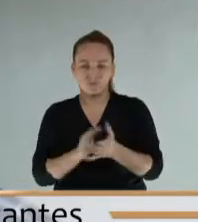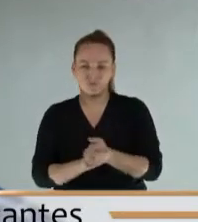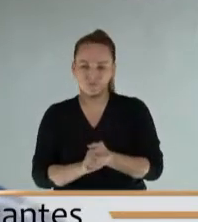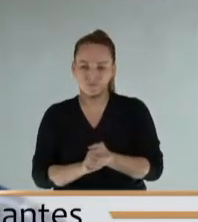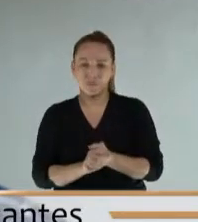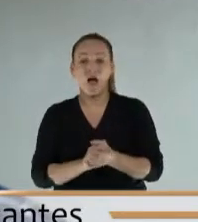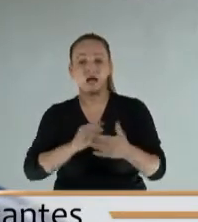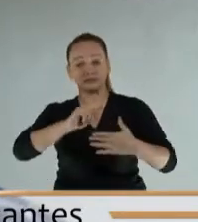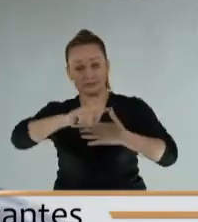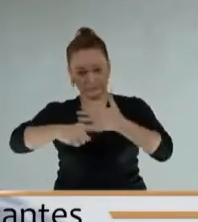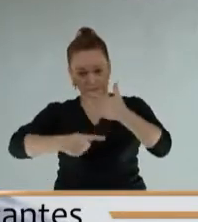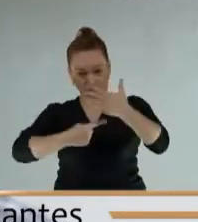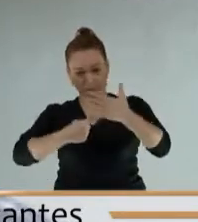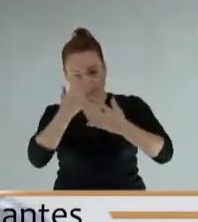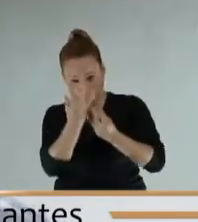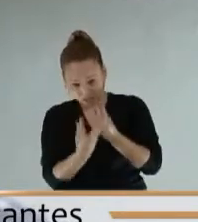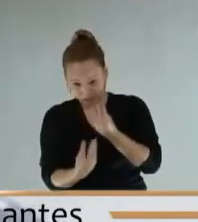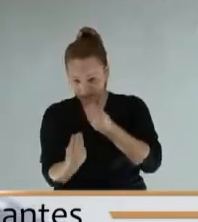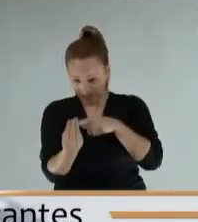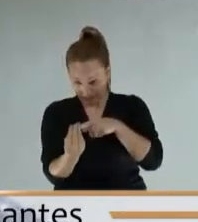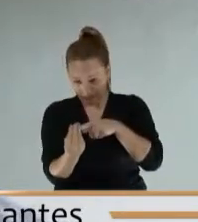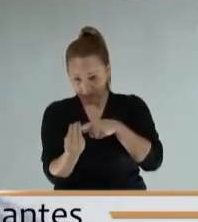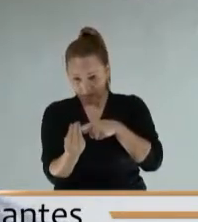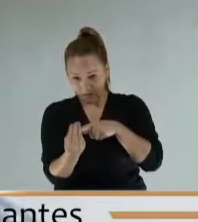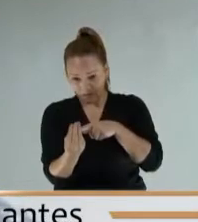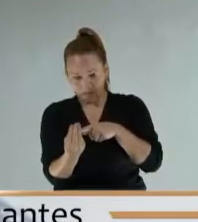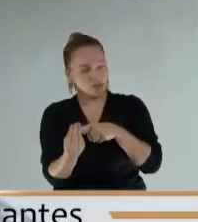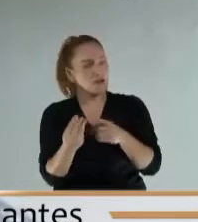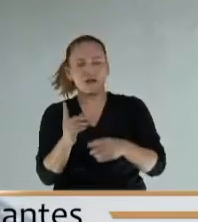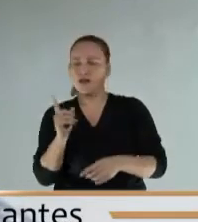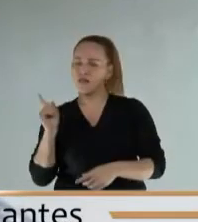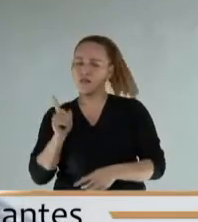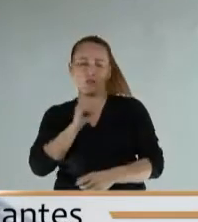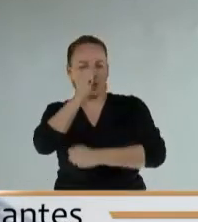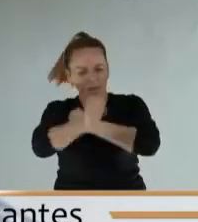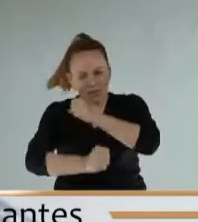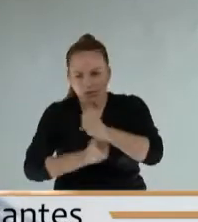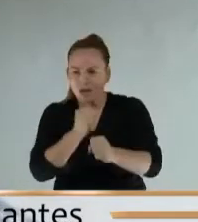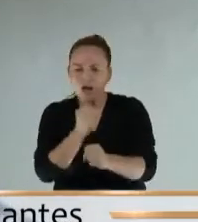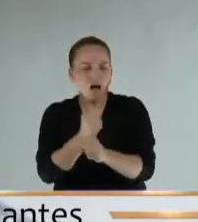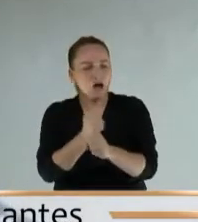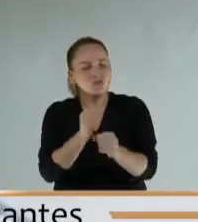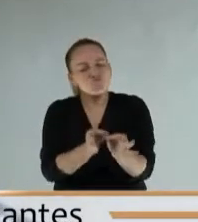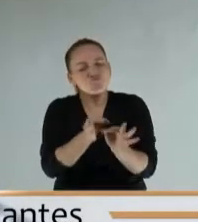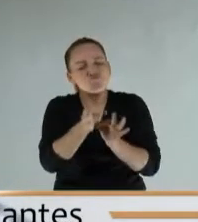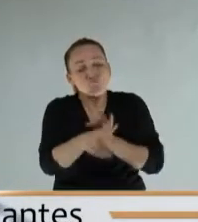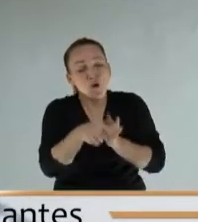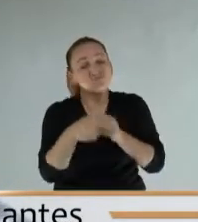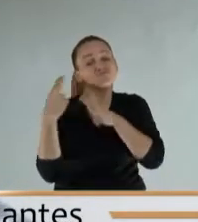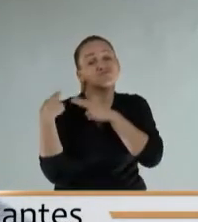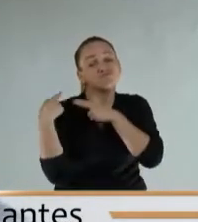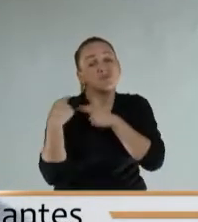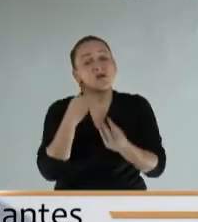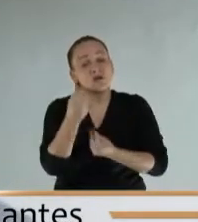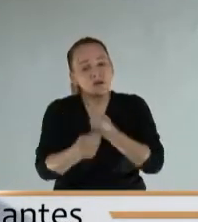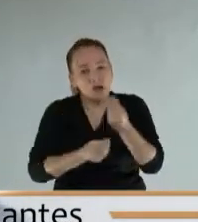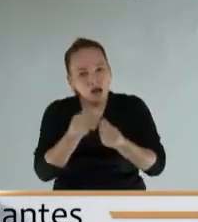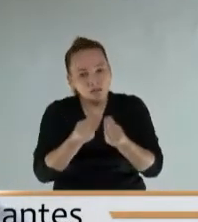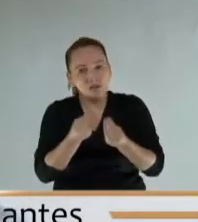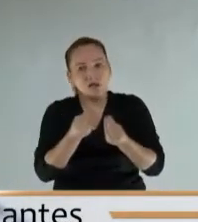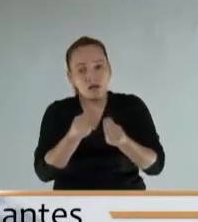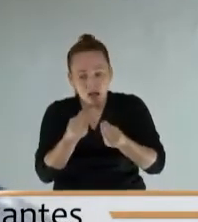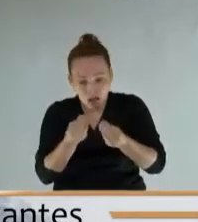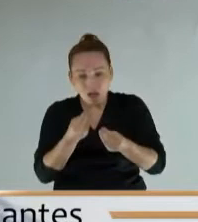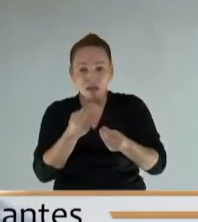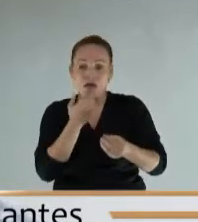sexta categoría? De manera anual. ¿Qué le tocaría a un municipio de manera anual asumir adicional,